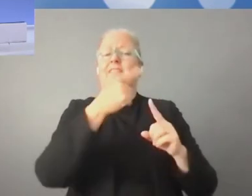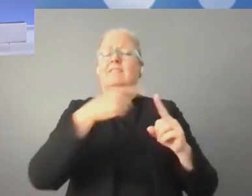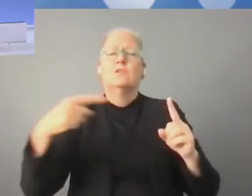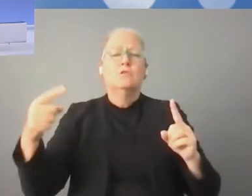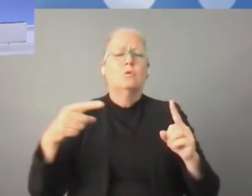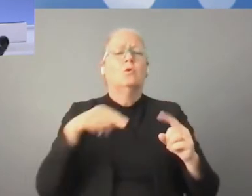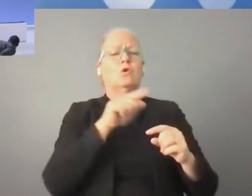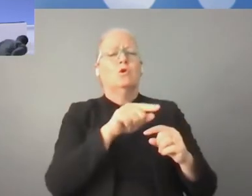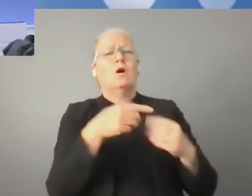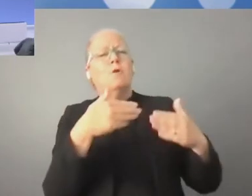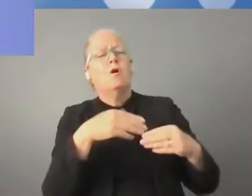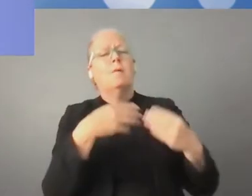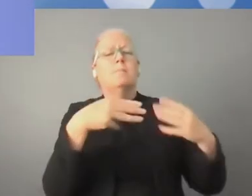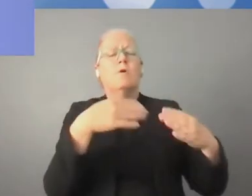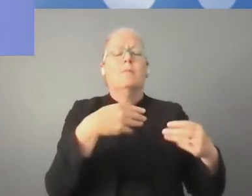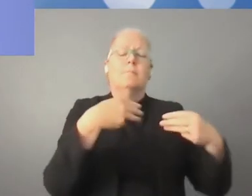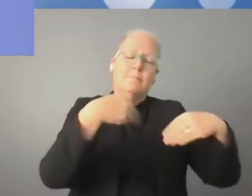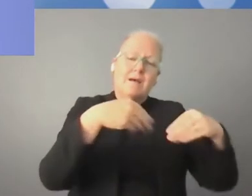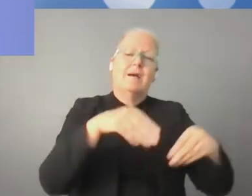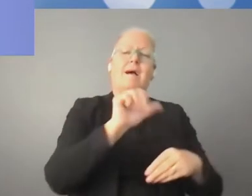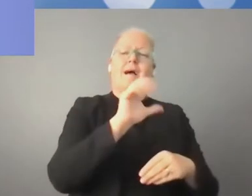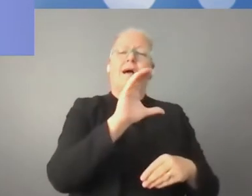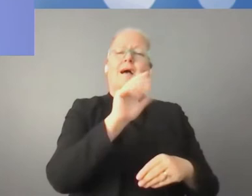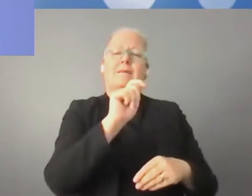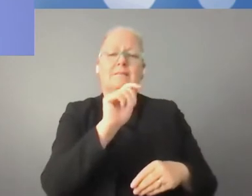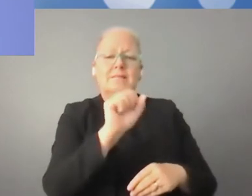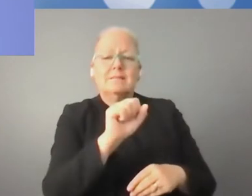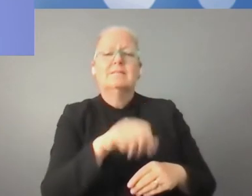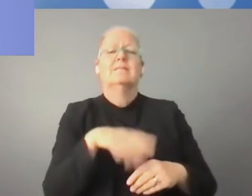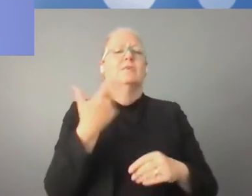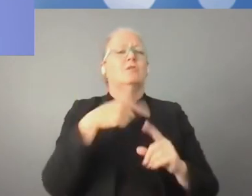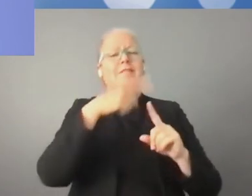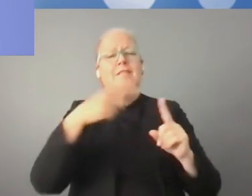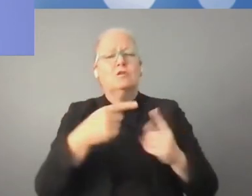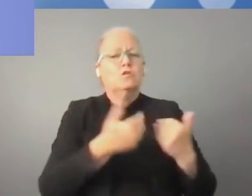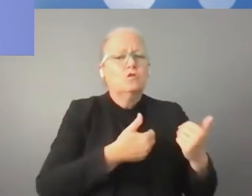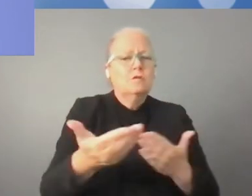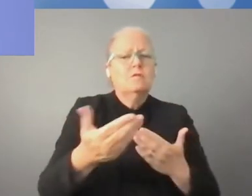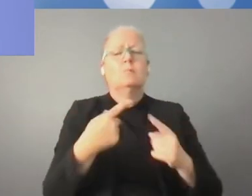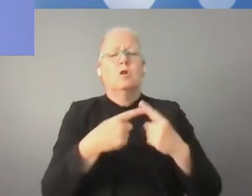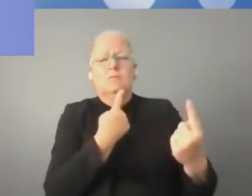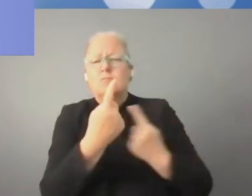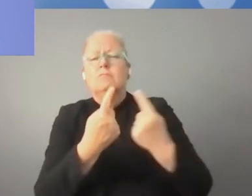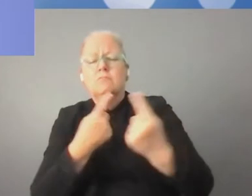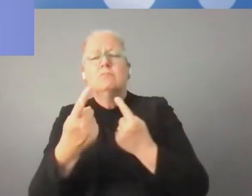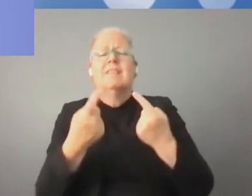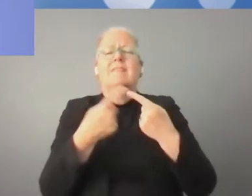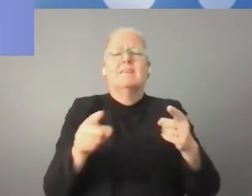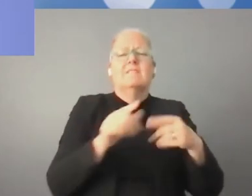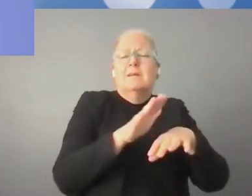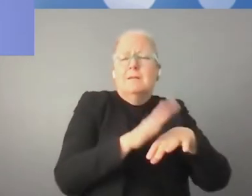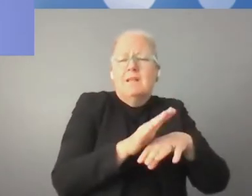en Europa. Es el nuevo reglamento referente a los servicios digitales, como también la